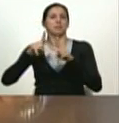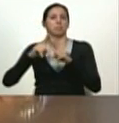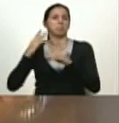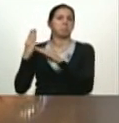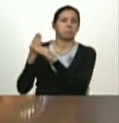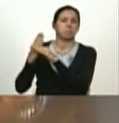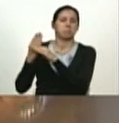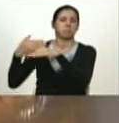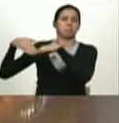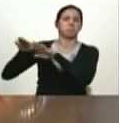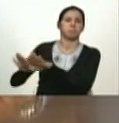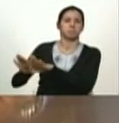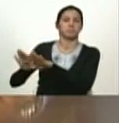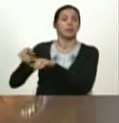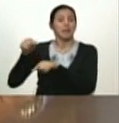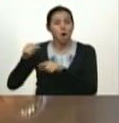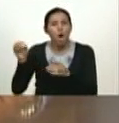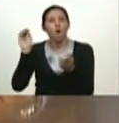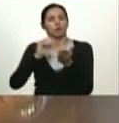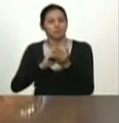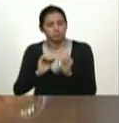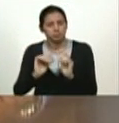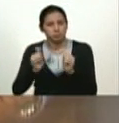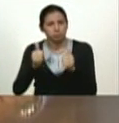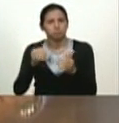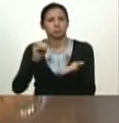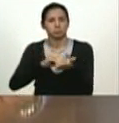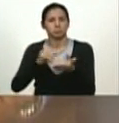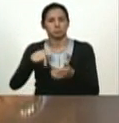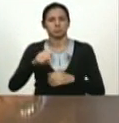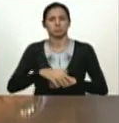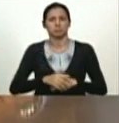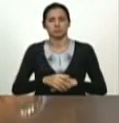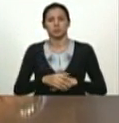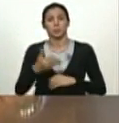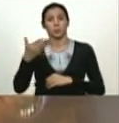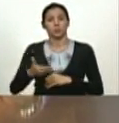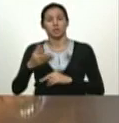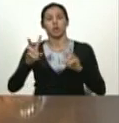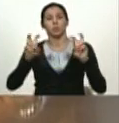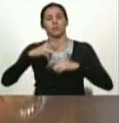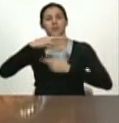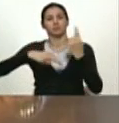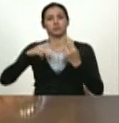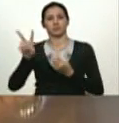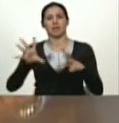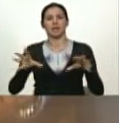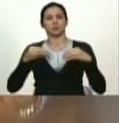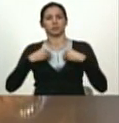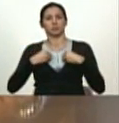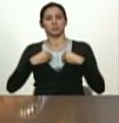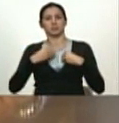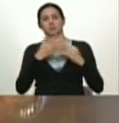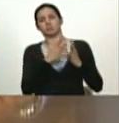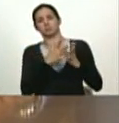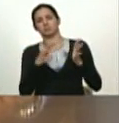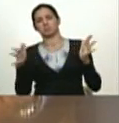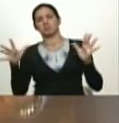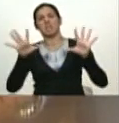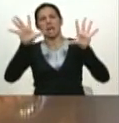y que es uno de los elementos claves de la nueva revolución productiva que Venezuela va a asumir en lo que resta de esta década